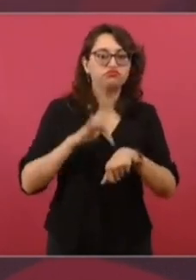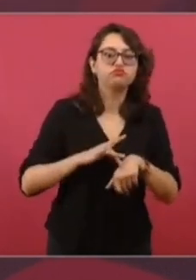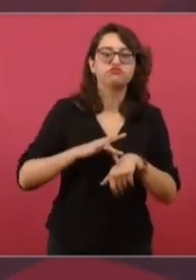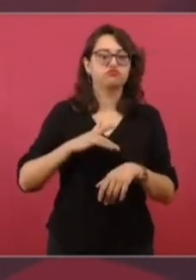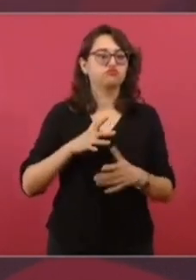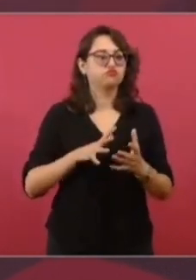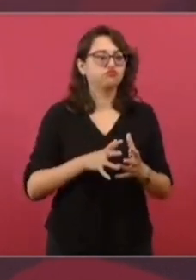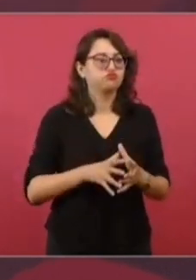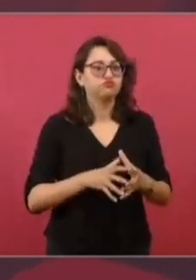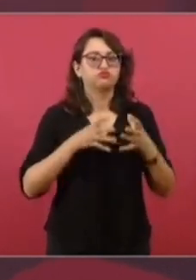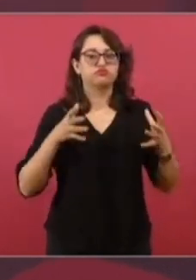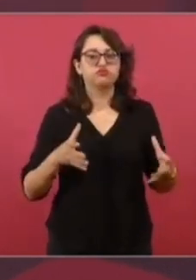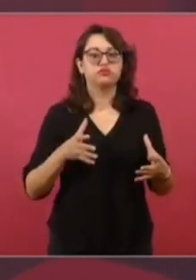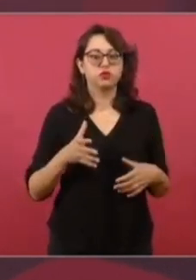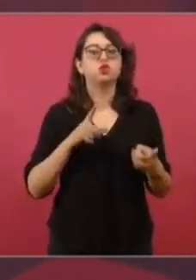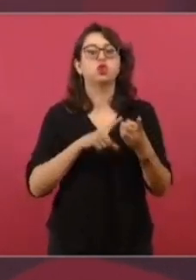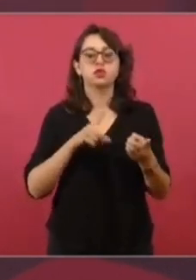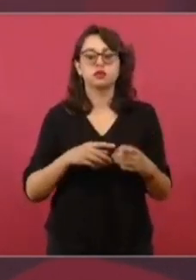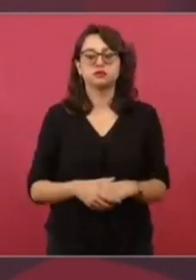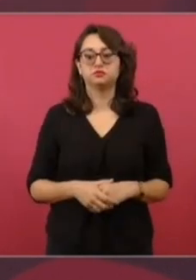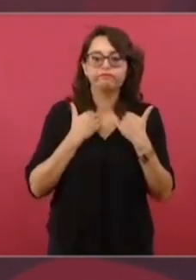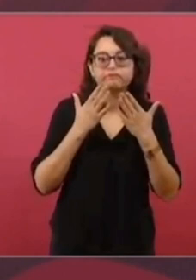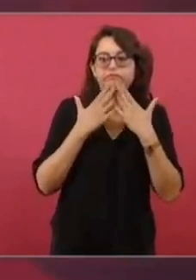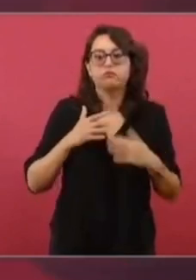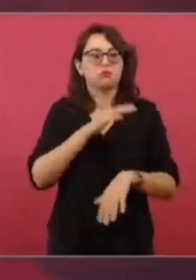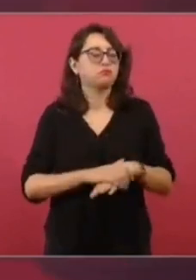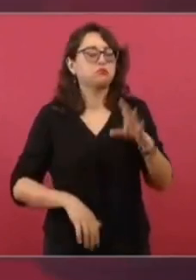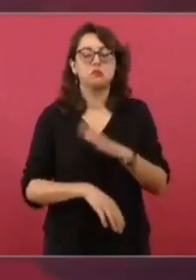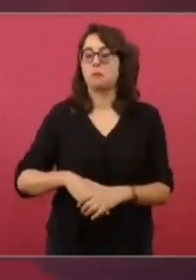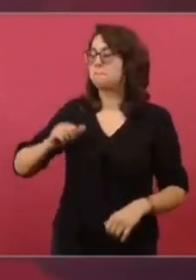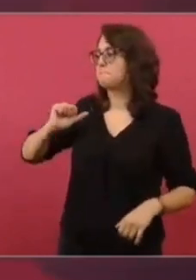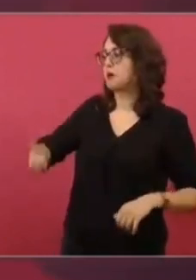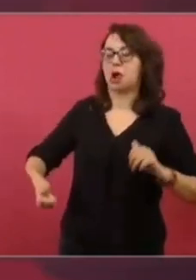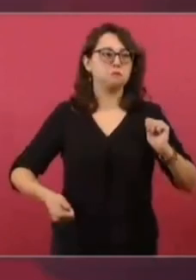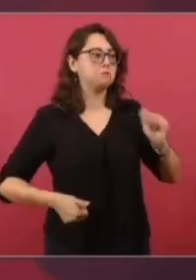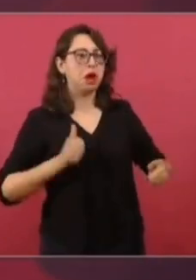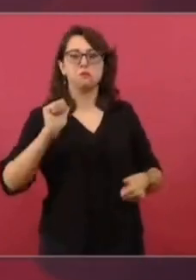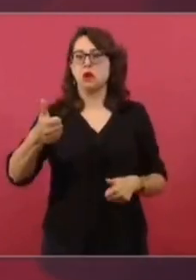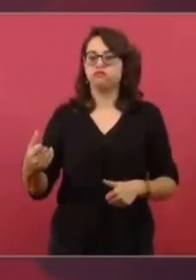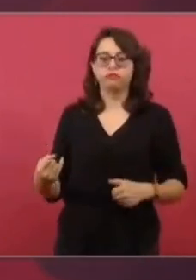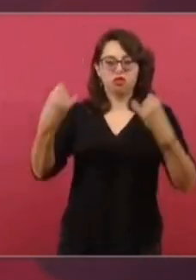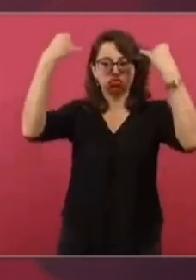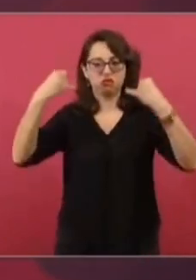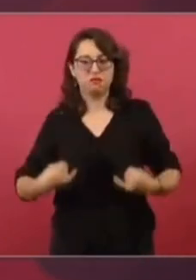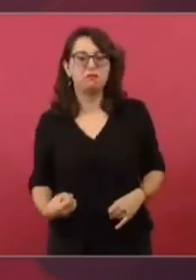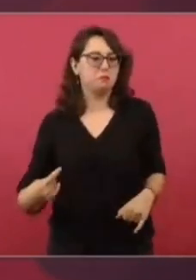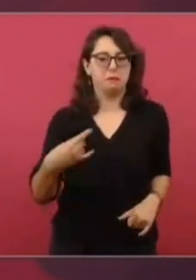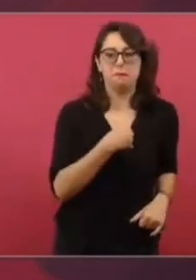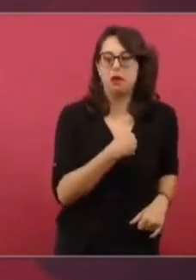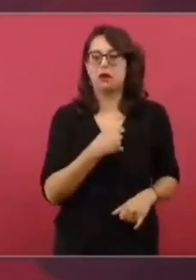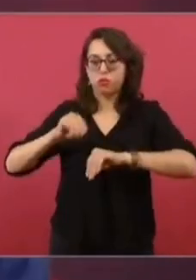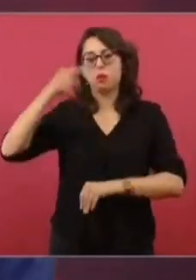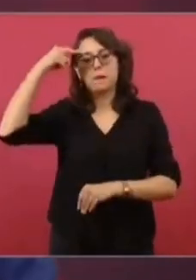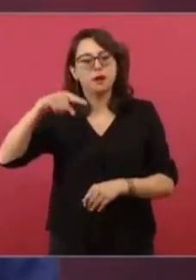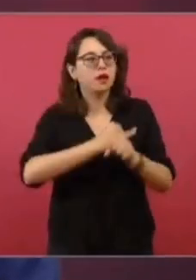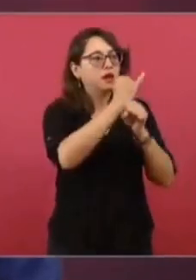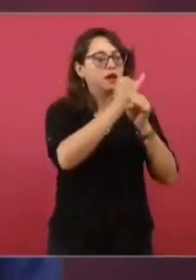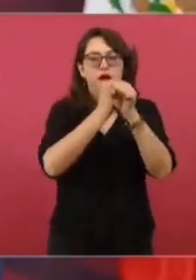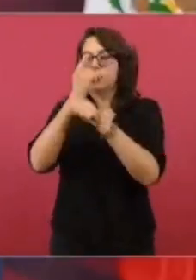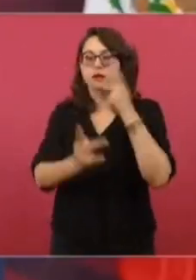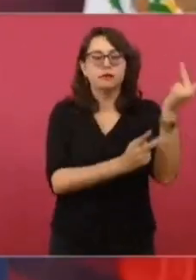donde hay más individualismo, donde está roto el tejido social, donde hay más desintegración de las familias.